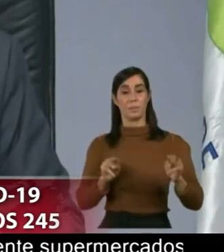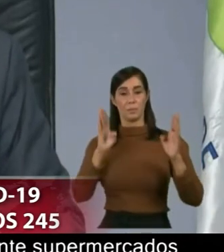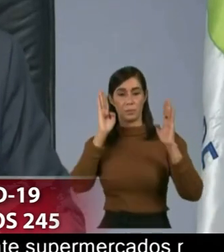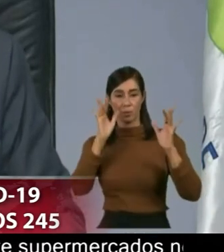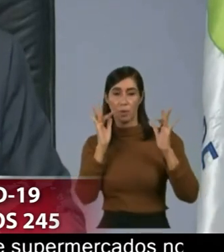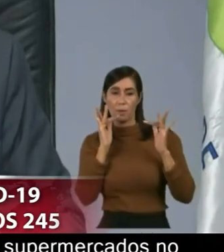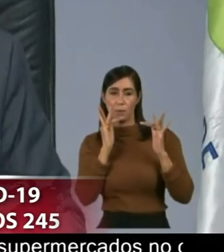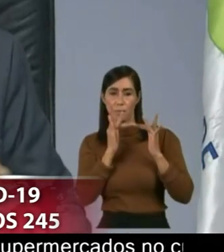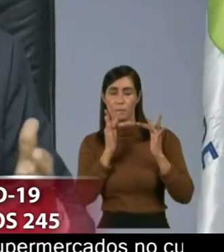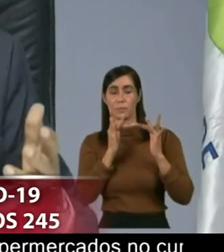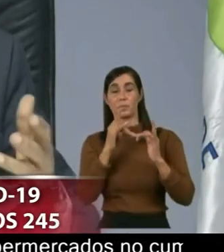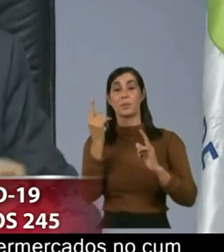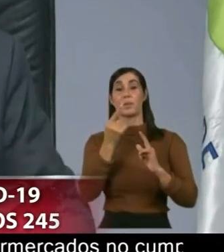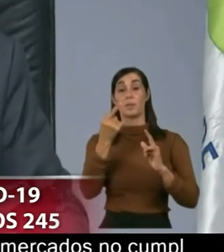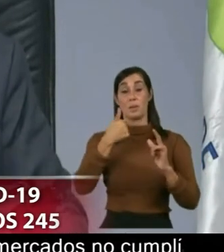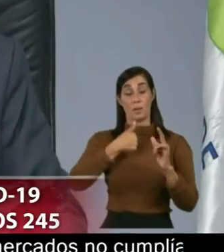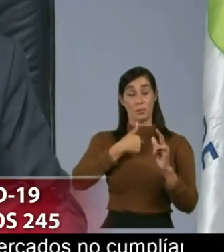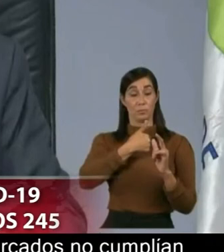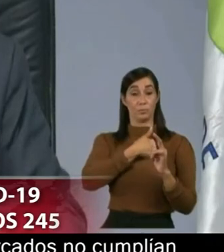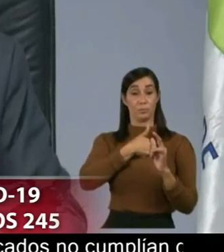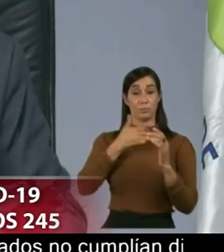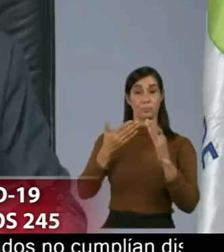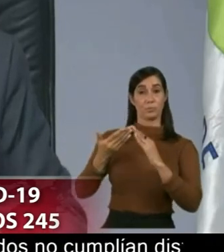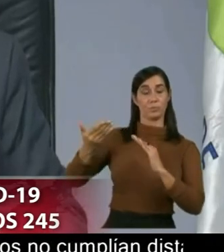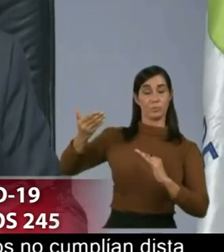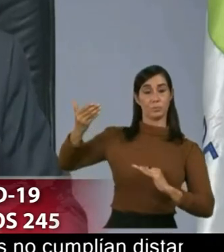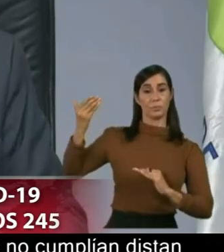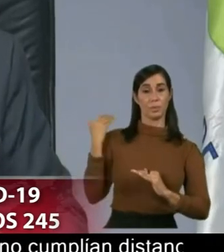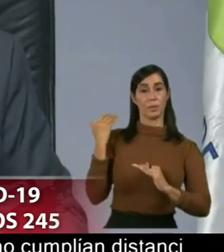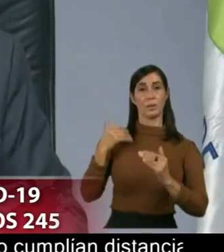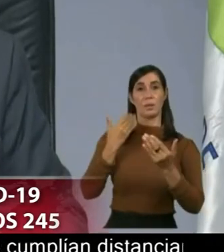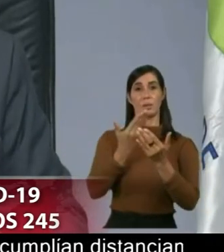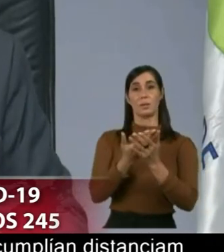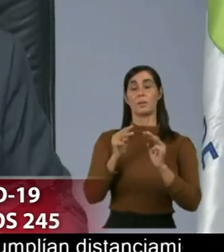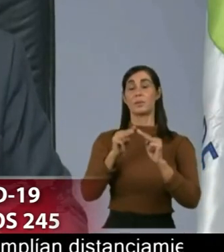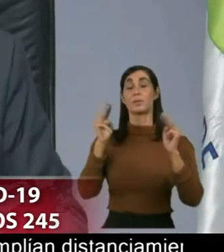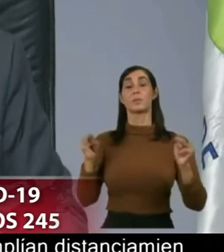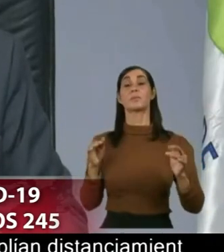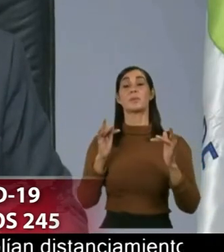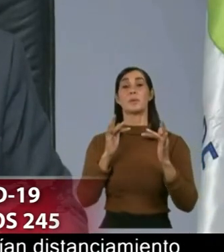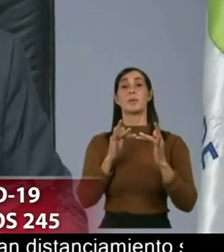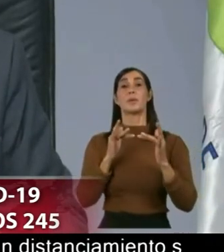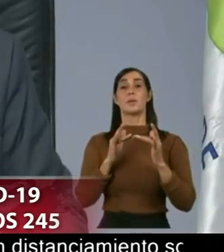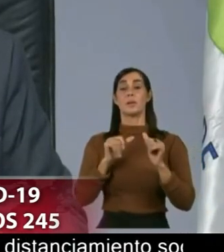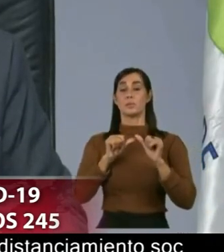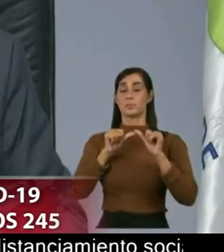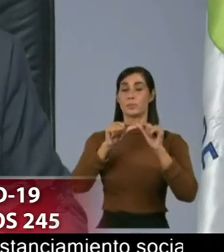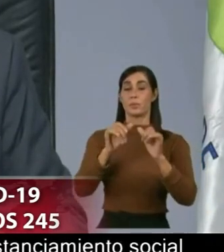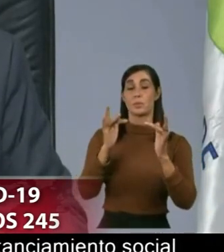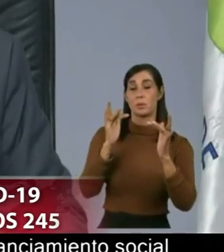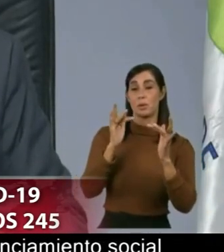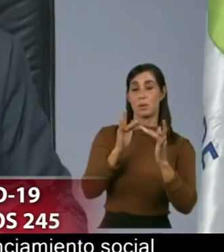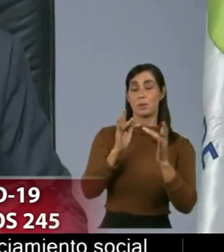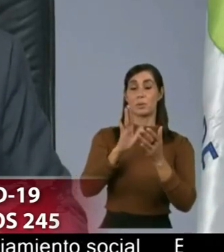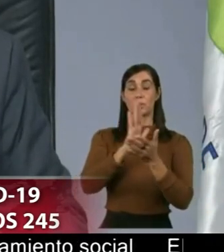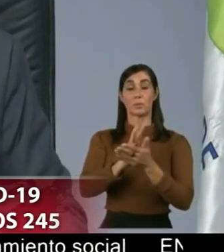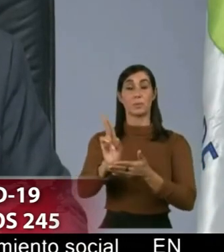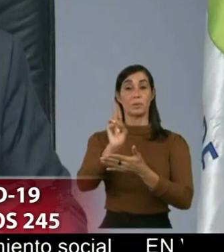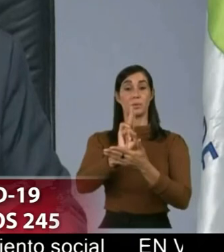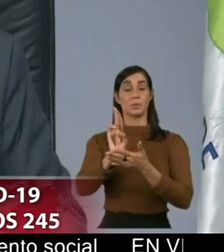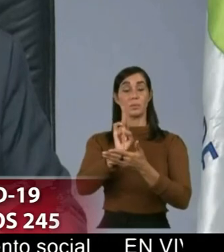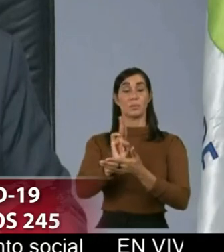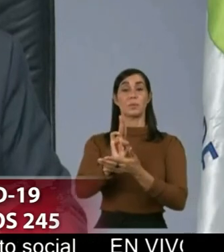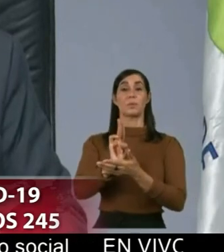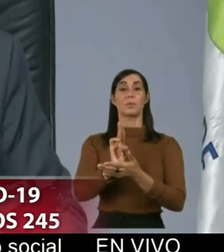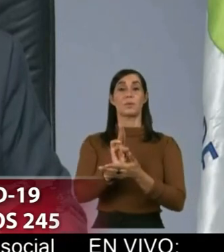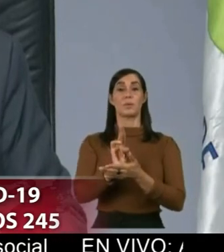contactos yo mismo desde antes de estar en este ministerio pues mantenía contacto con las universidades